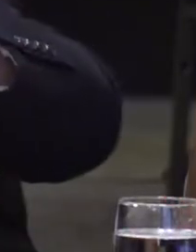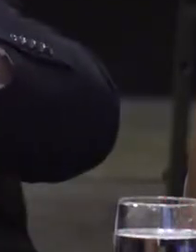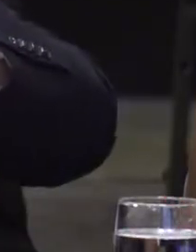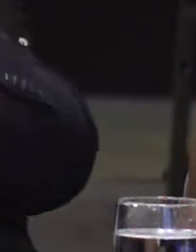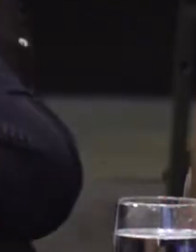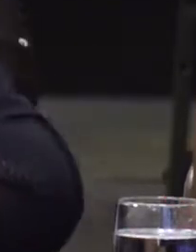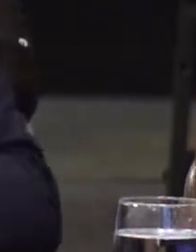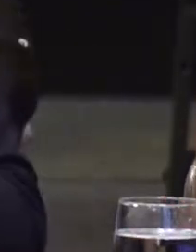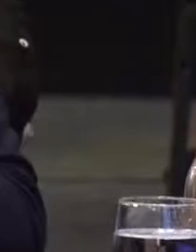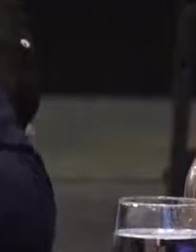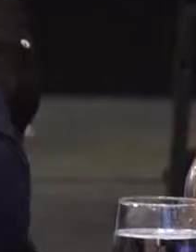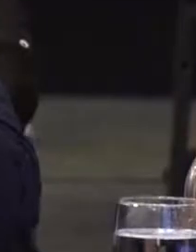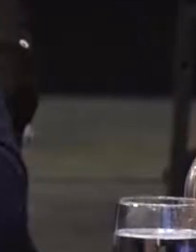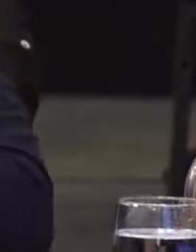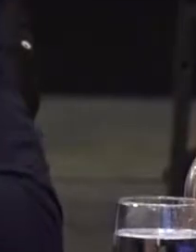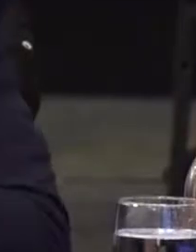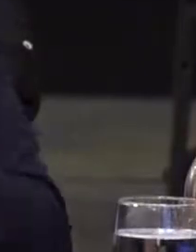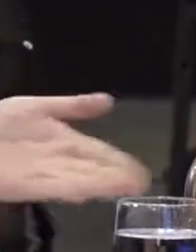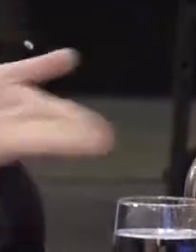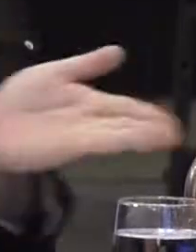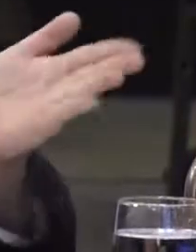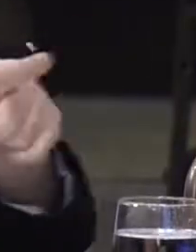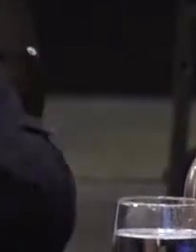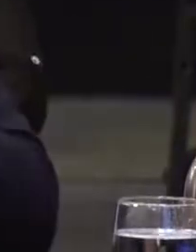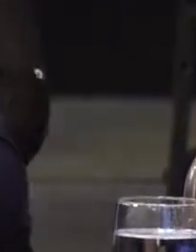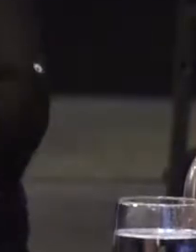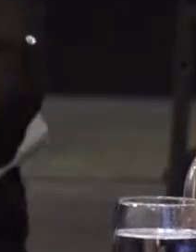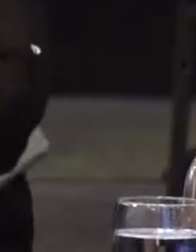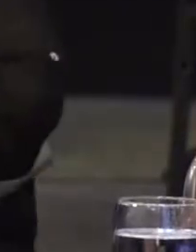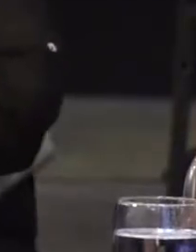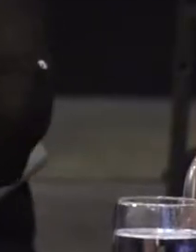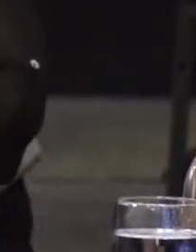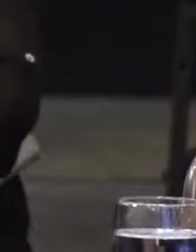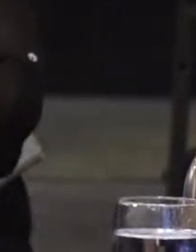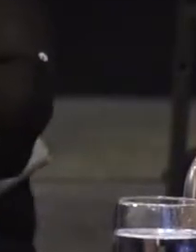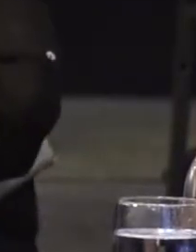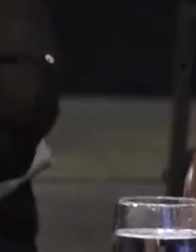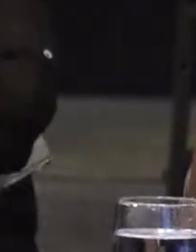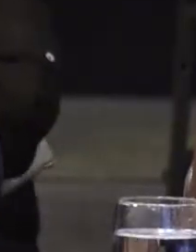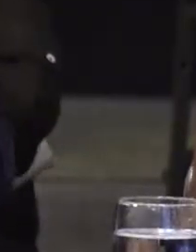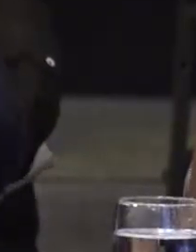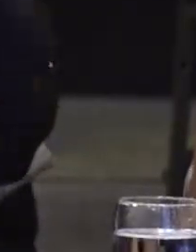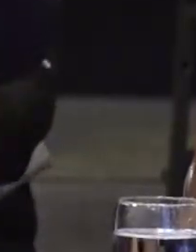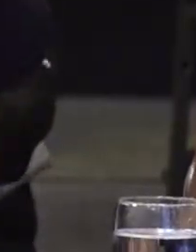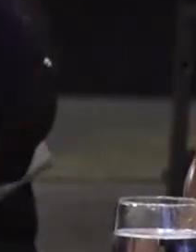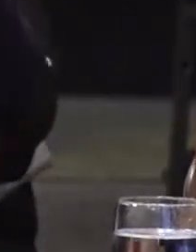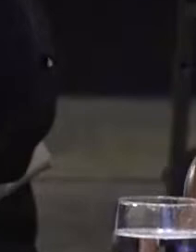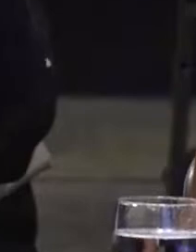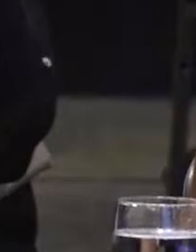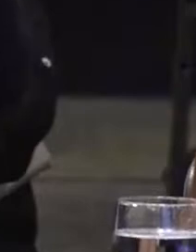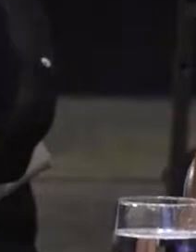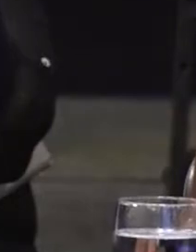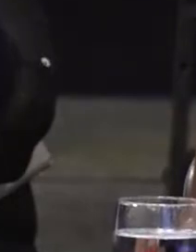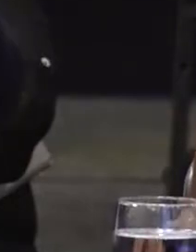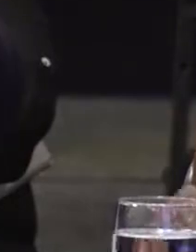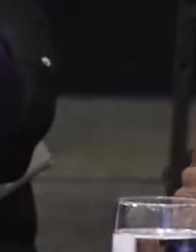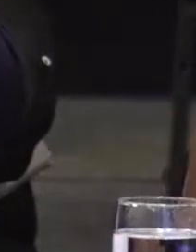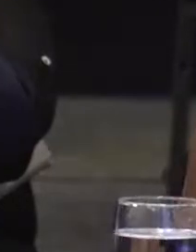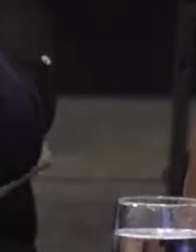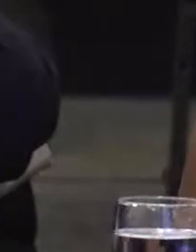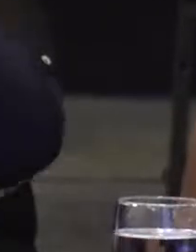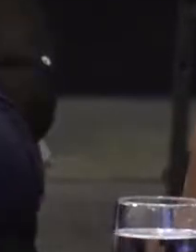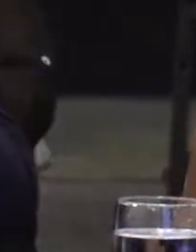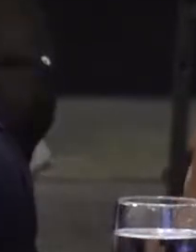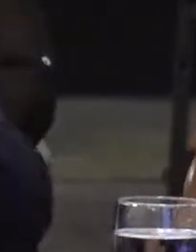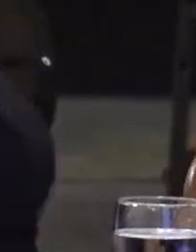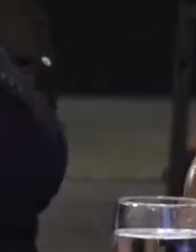privadas, pero automática o ellos mismos no se hacen autofiscalización. El Estado no se analiza y ve que no está cumpliendo